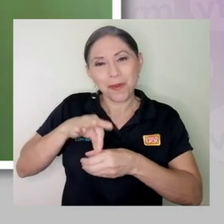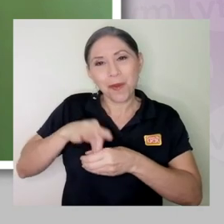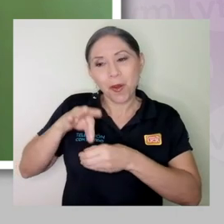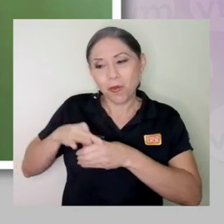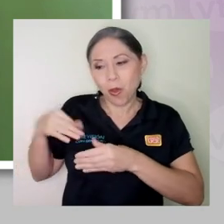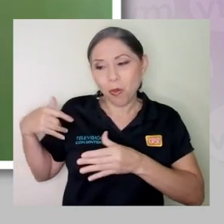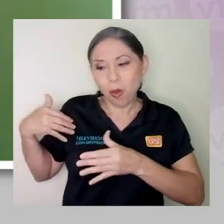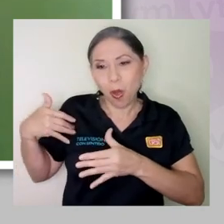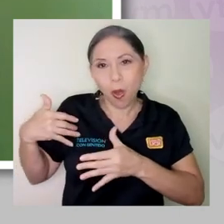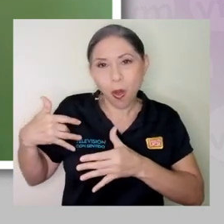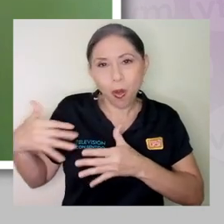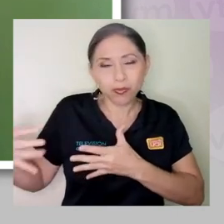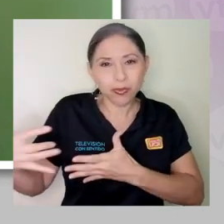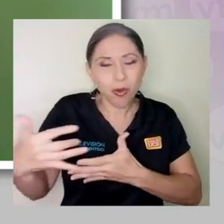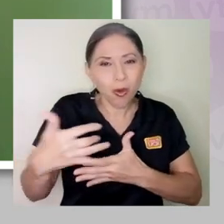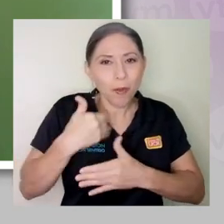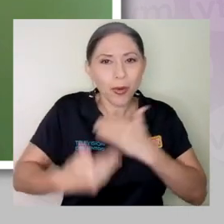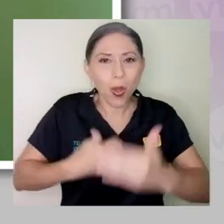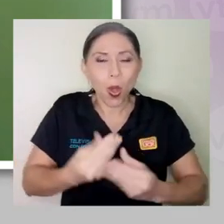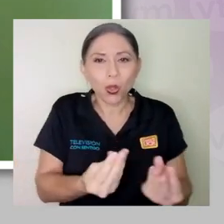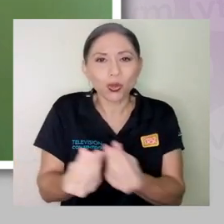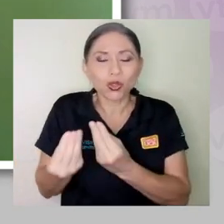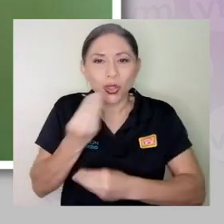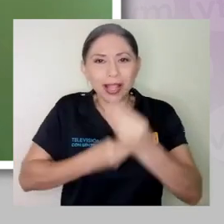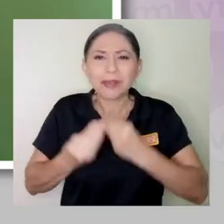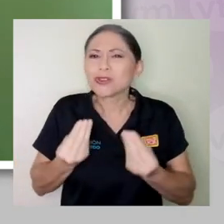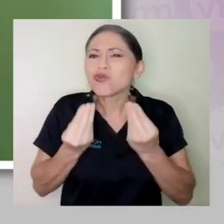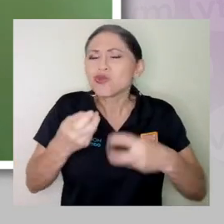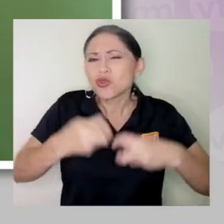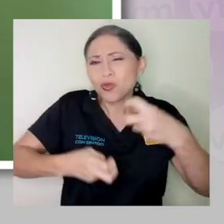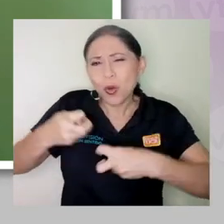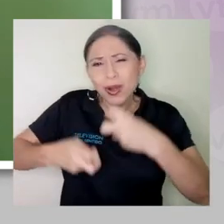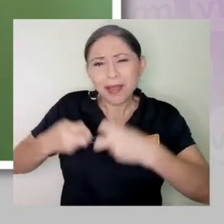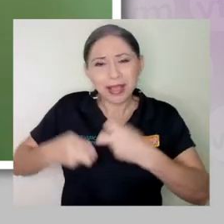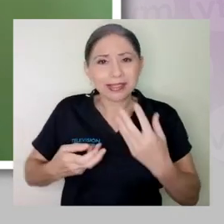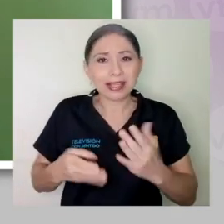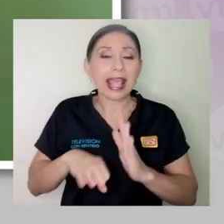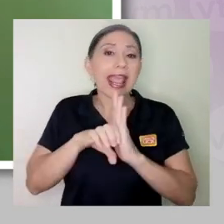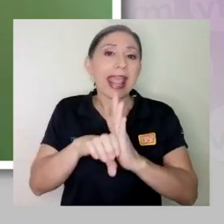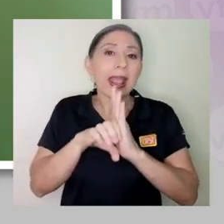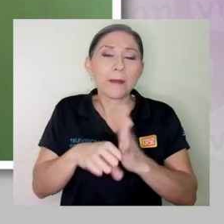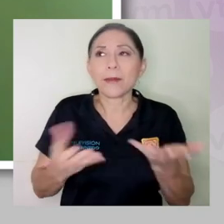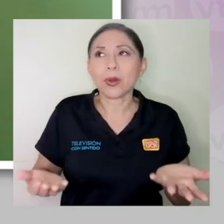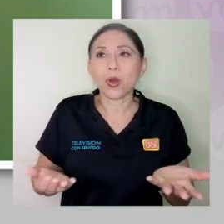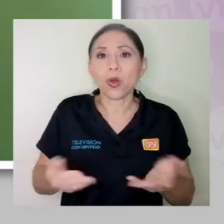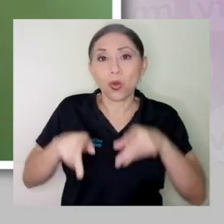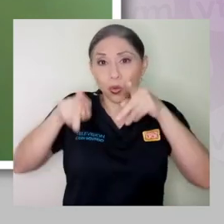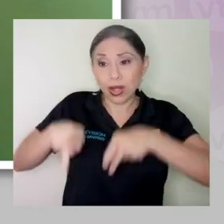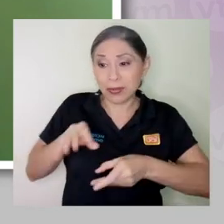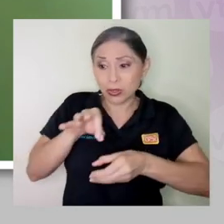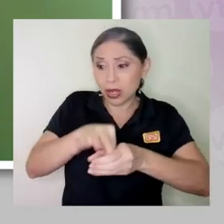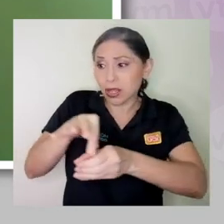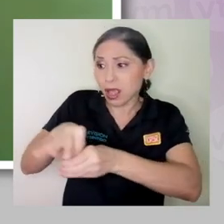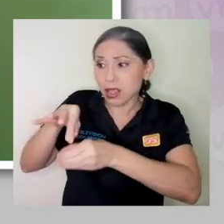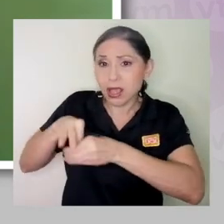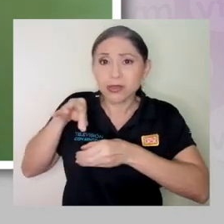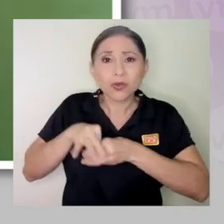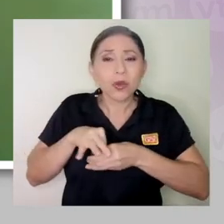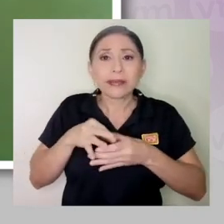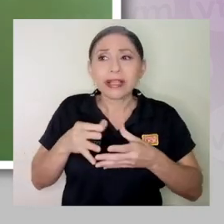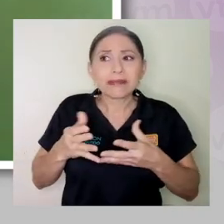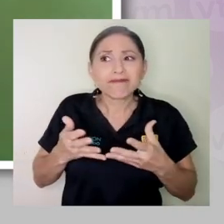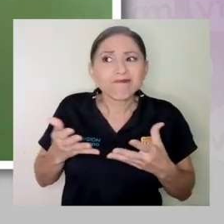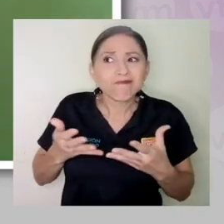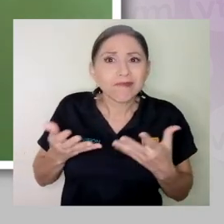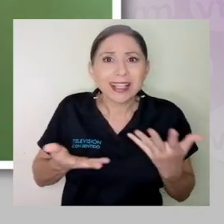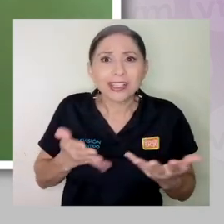producción de alimentos como tal. Hay muchos problemas como los que mencionaba anteriormente, por ejemplo, de qué tanto pierde un productor